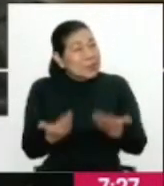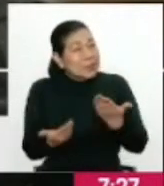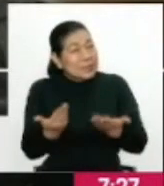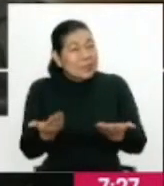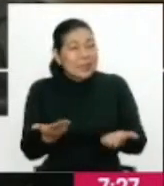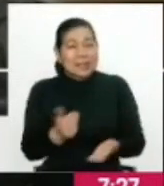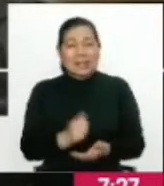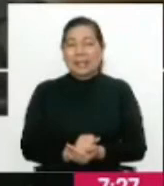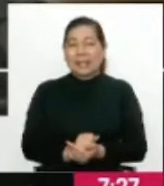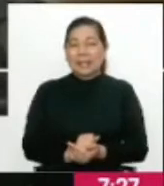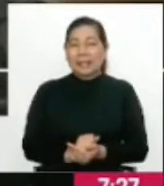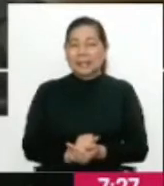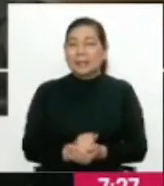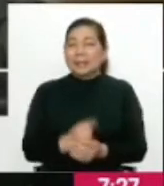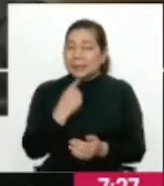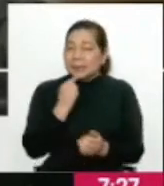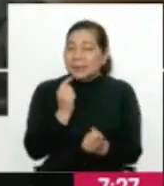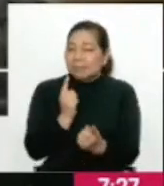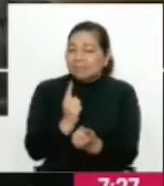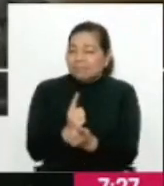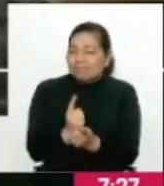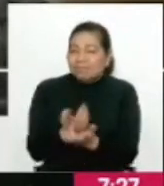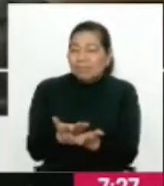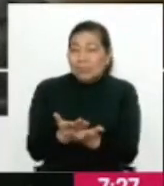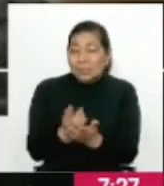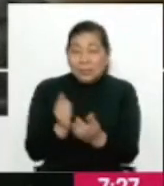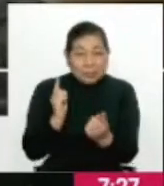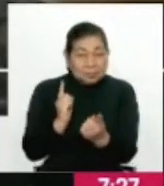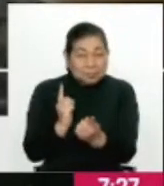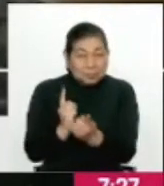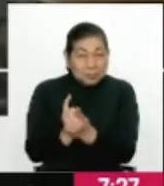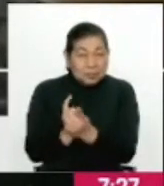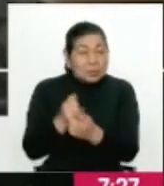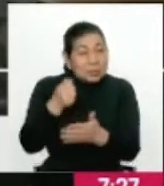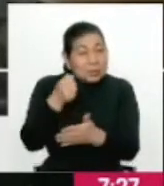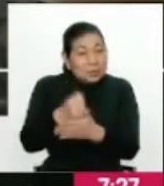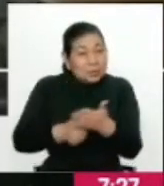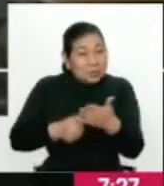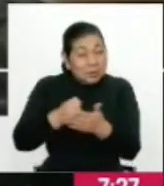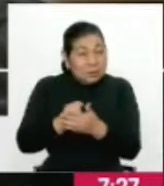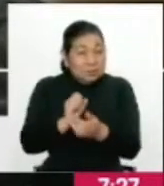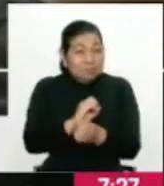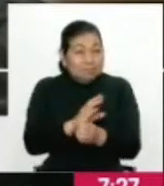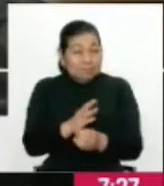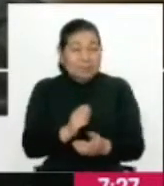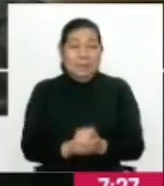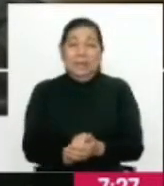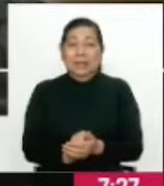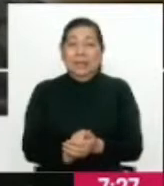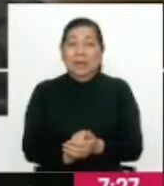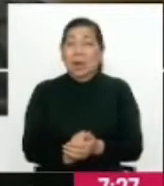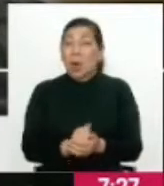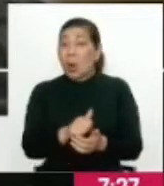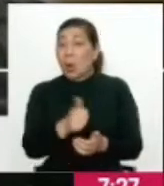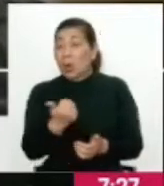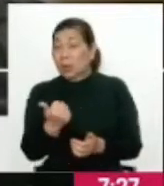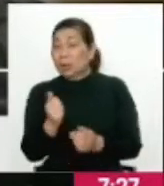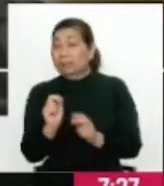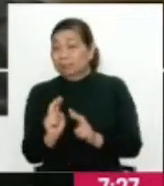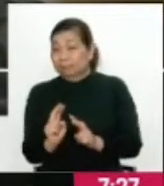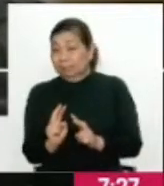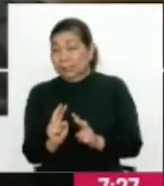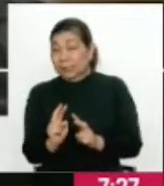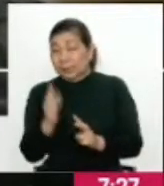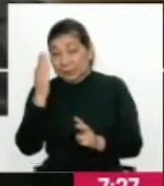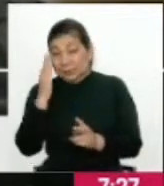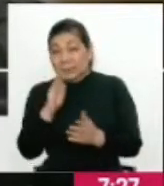Quizá se debió enfocar la lucha contra la pandemia desde otro punto de vista